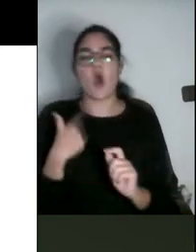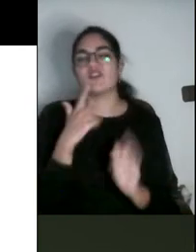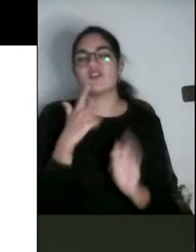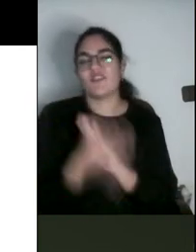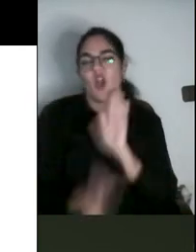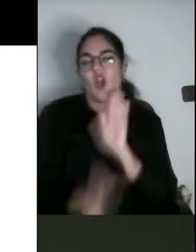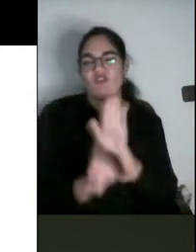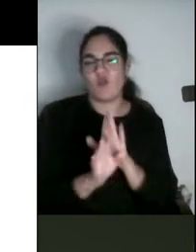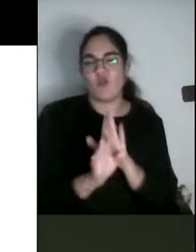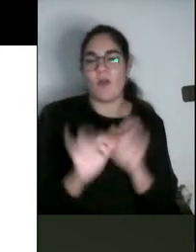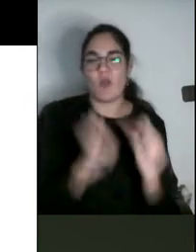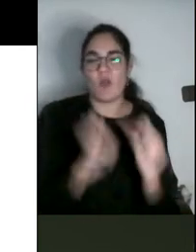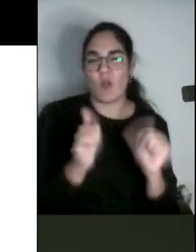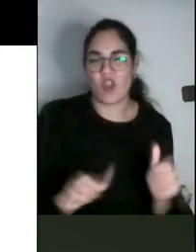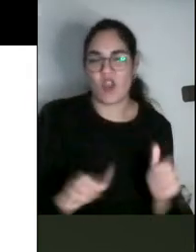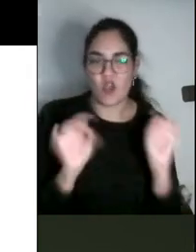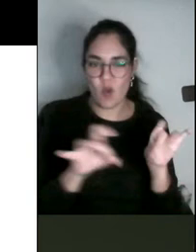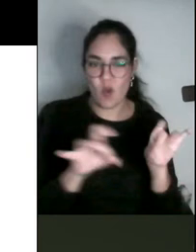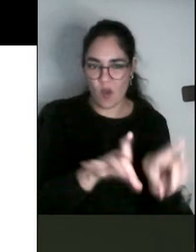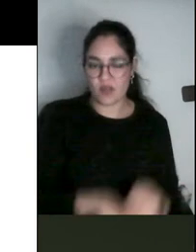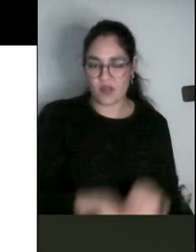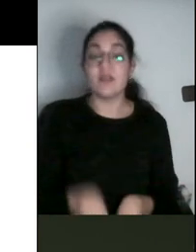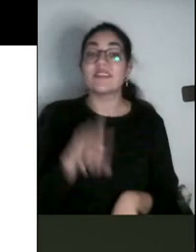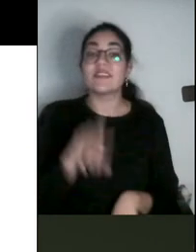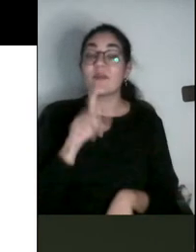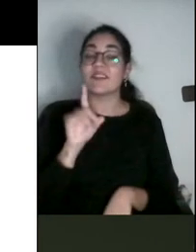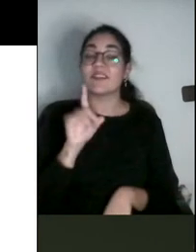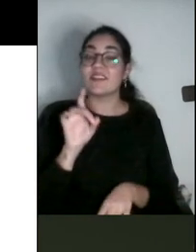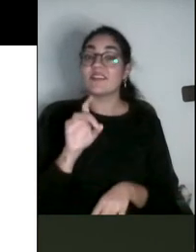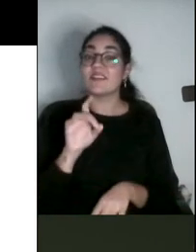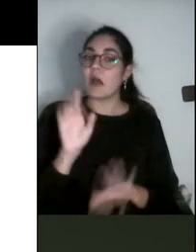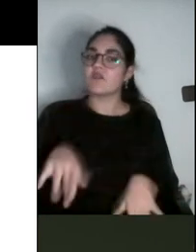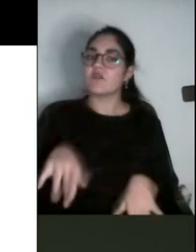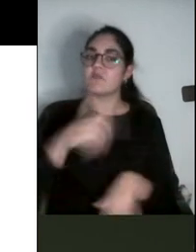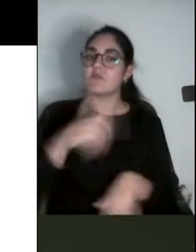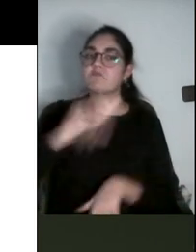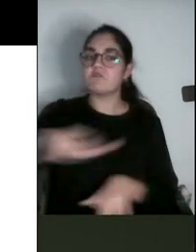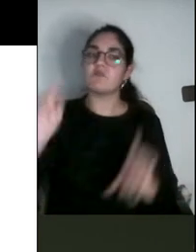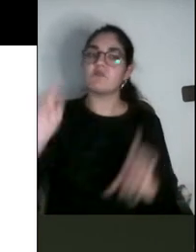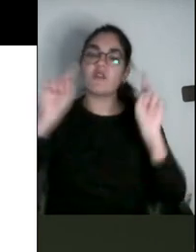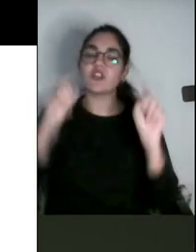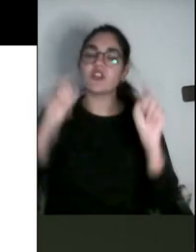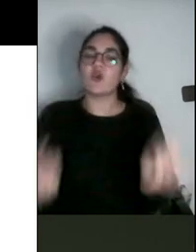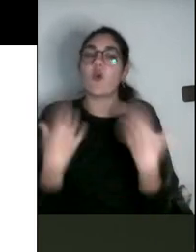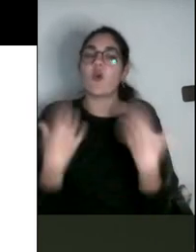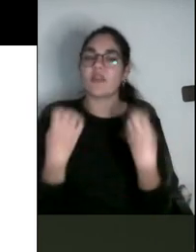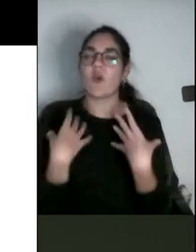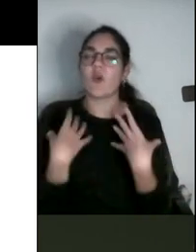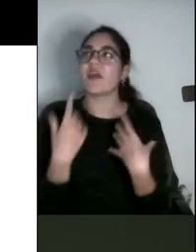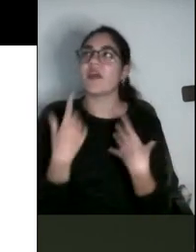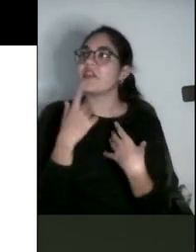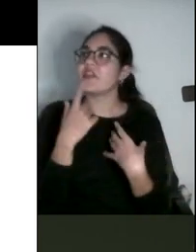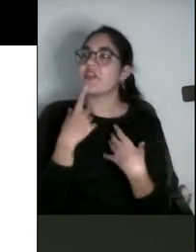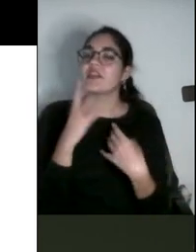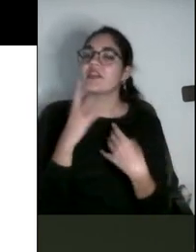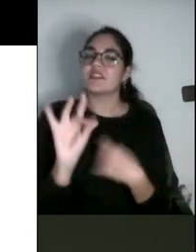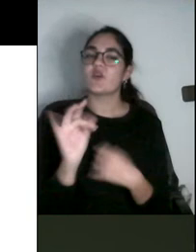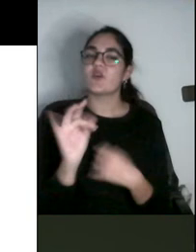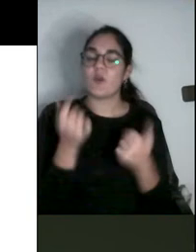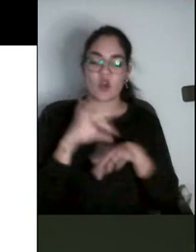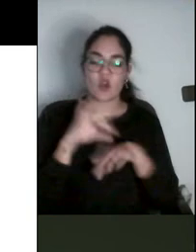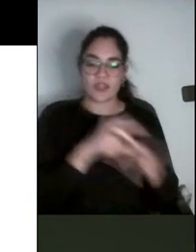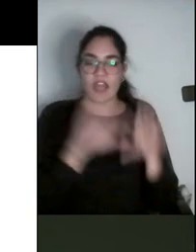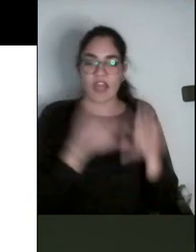reflexiones y las propuestas hablaron de una mirada hacia sus guías docentes